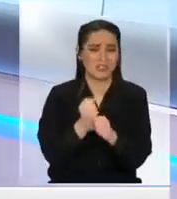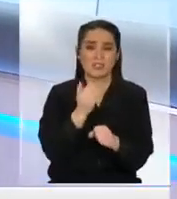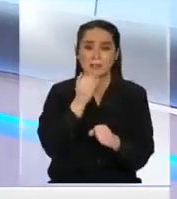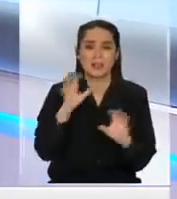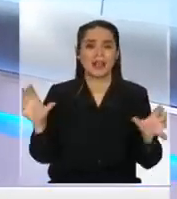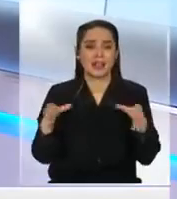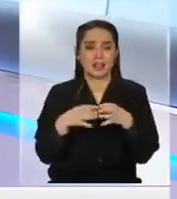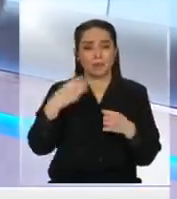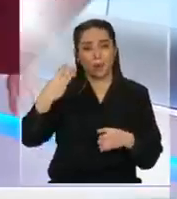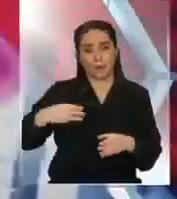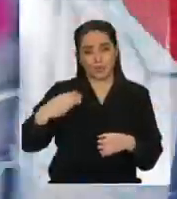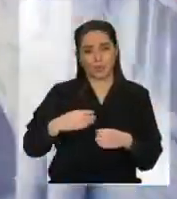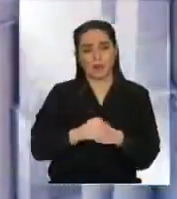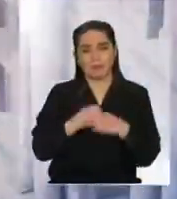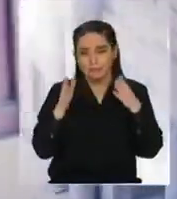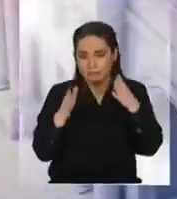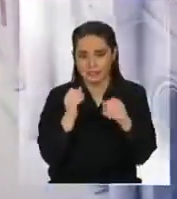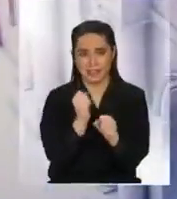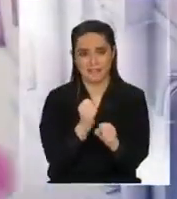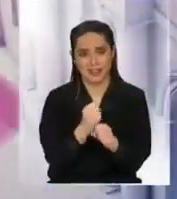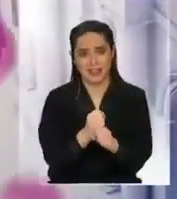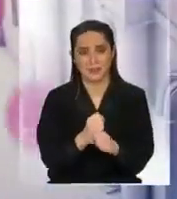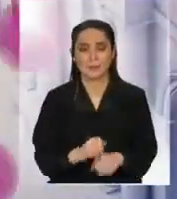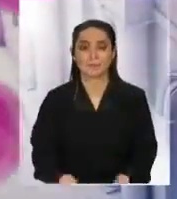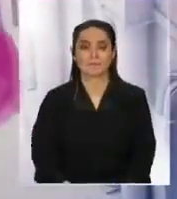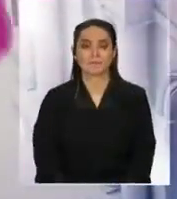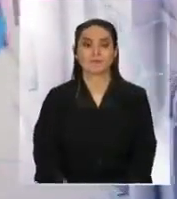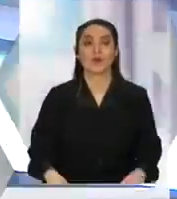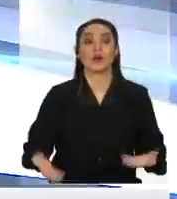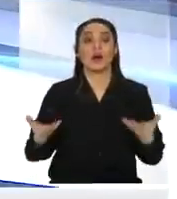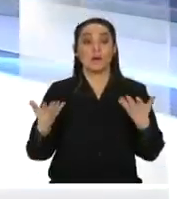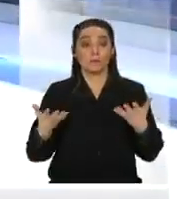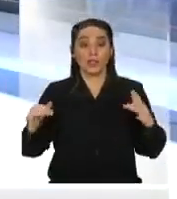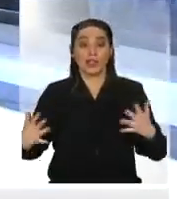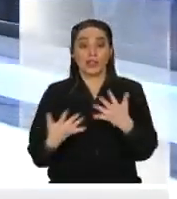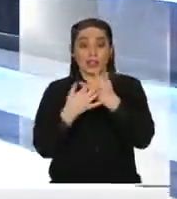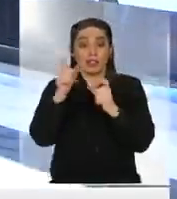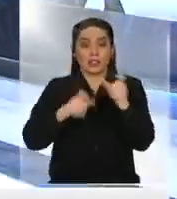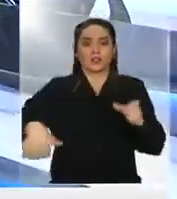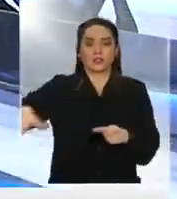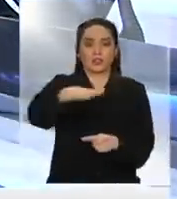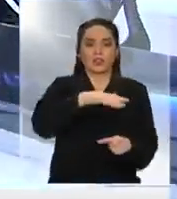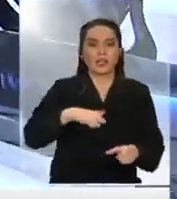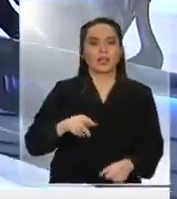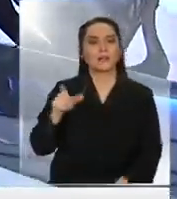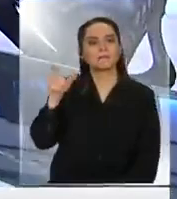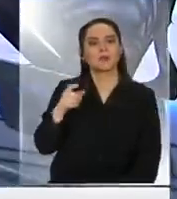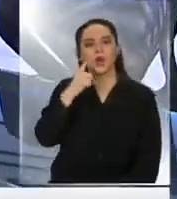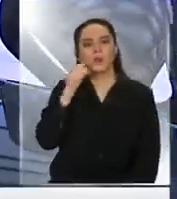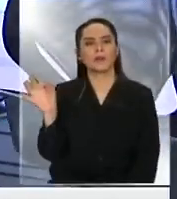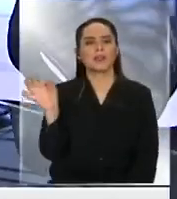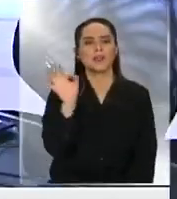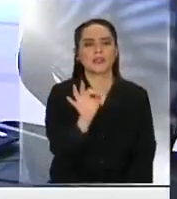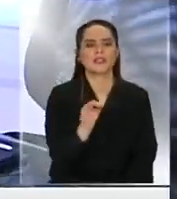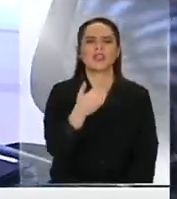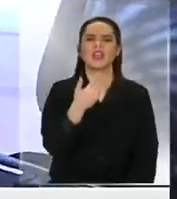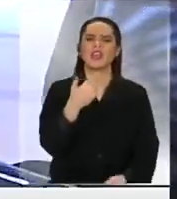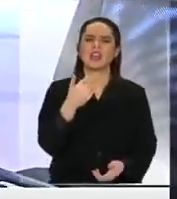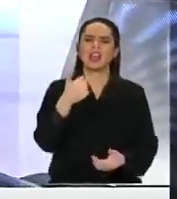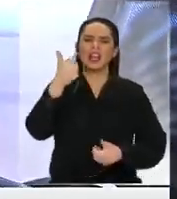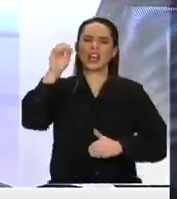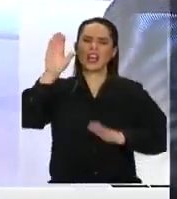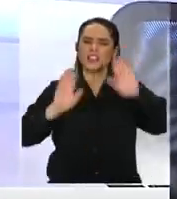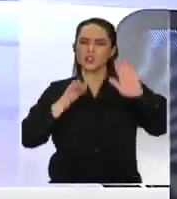Gracias, Gabriel. Otra pregunta, a ver. Redes Sociales. Europman. El candidato ha hablado de distribuir la